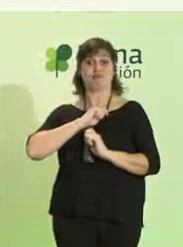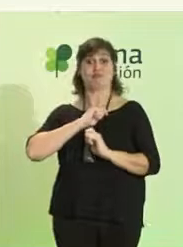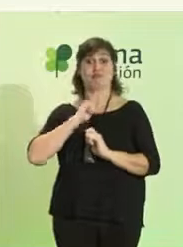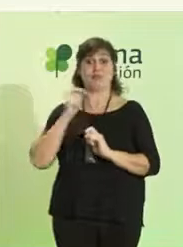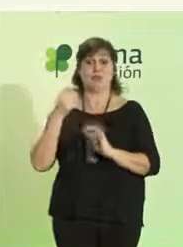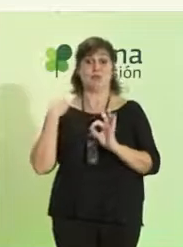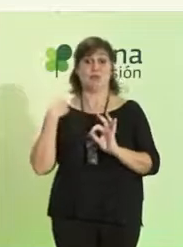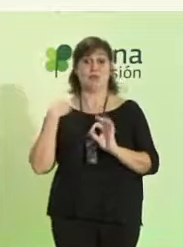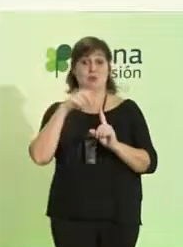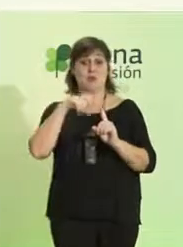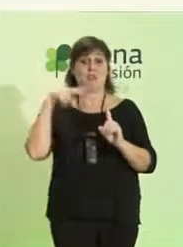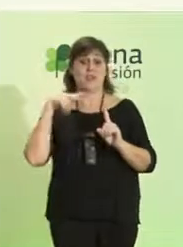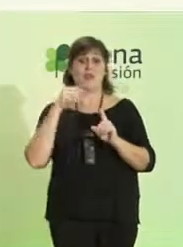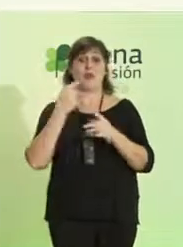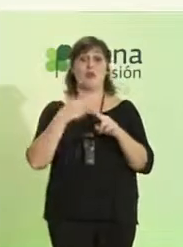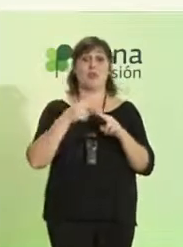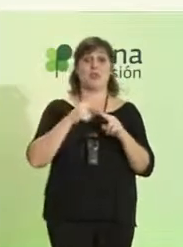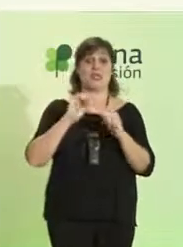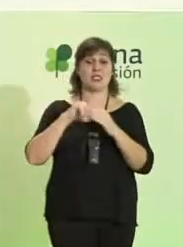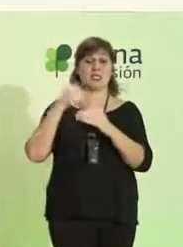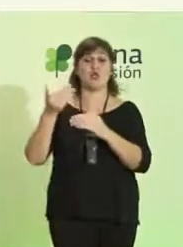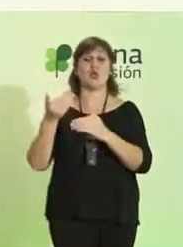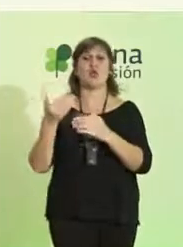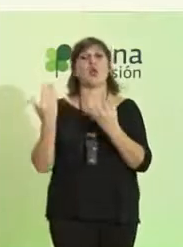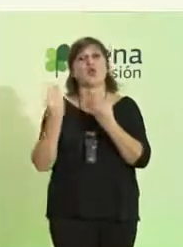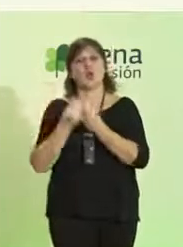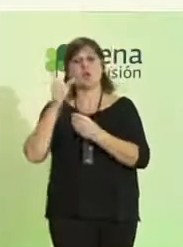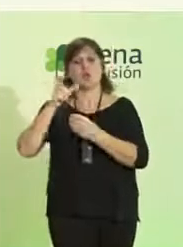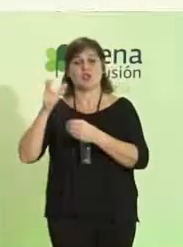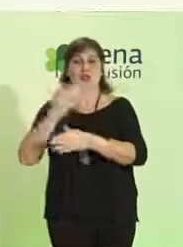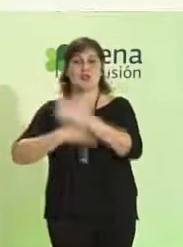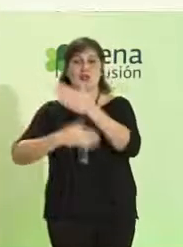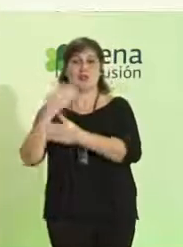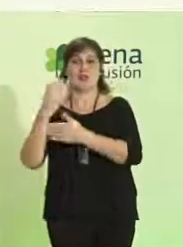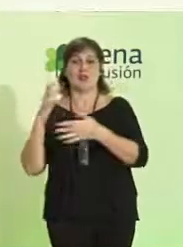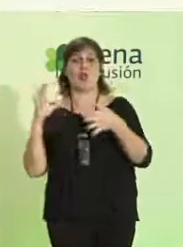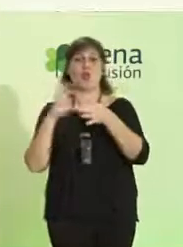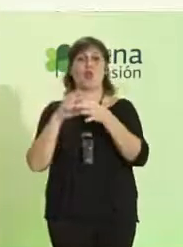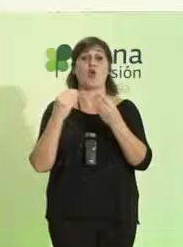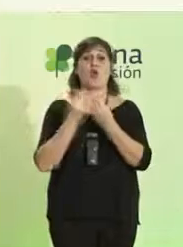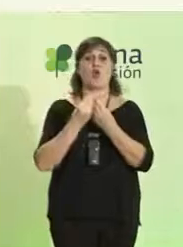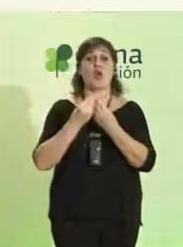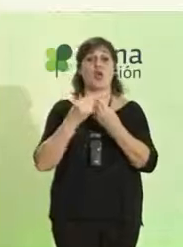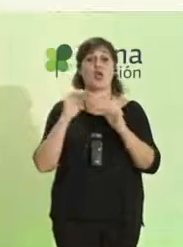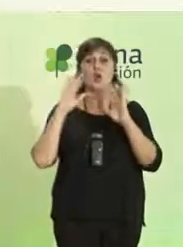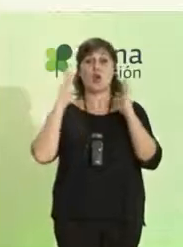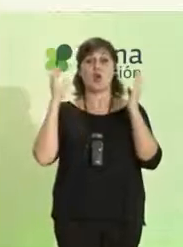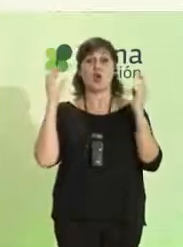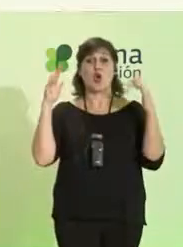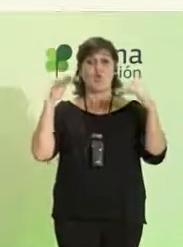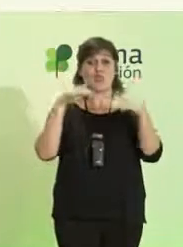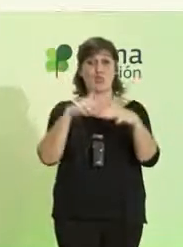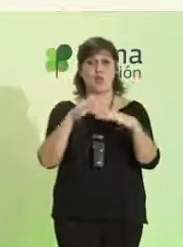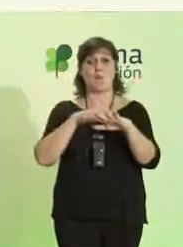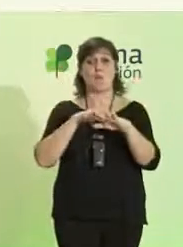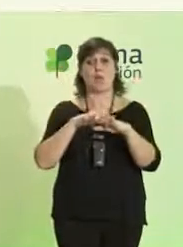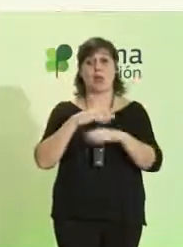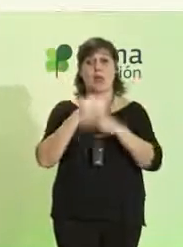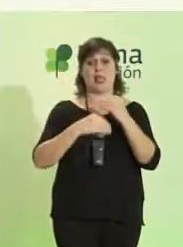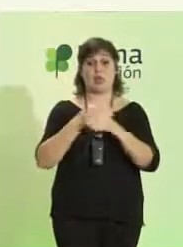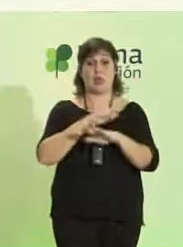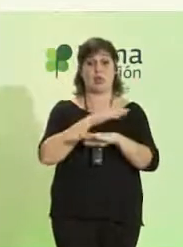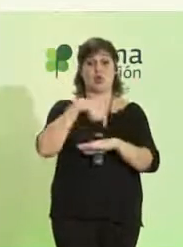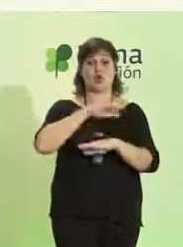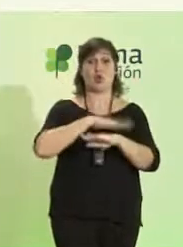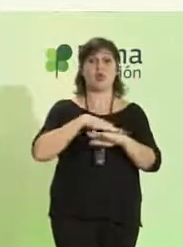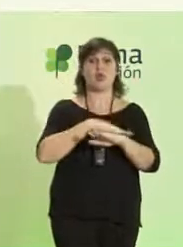política exterior en relación con las personas con discapacidad, en relación con esa convención, para velar que nuestro gobierno, que